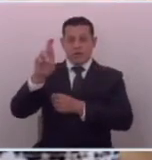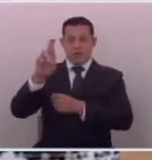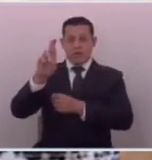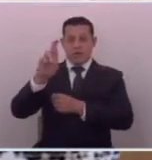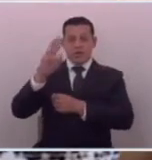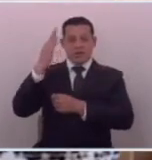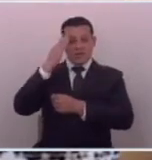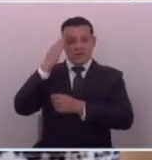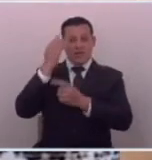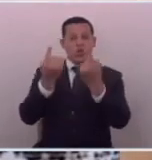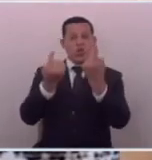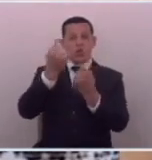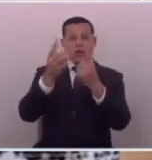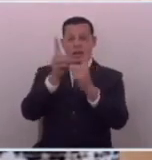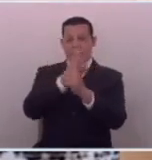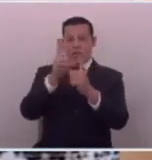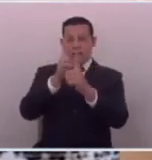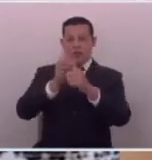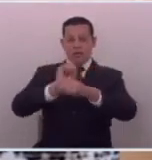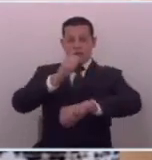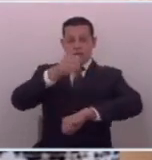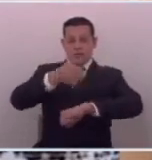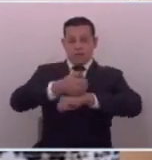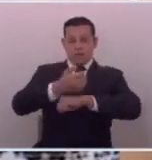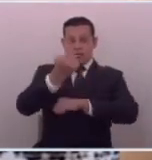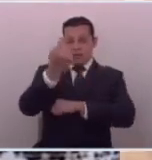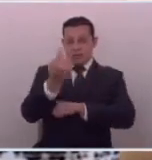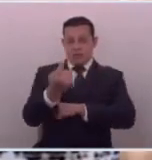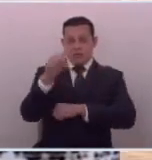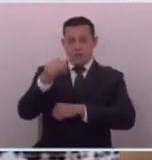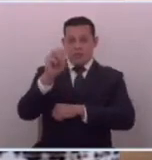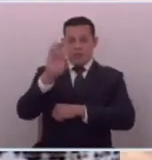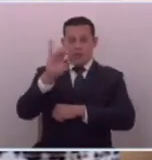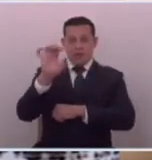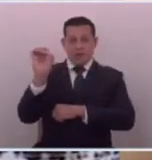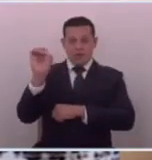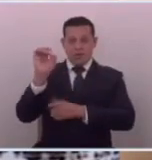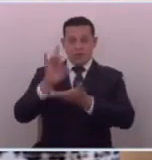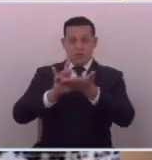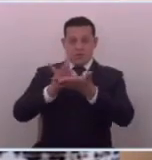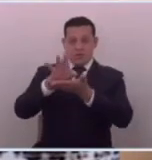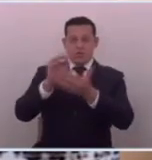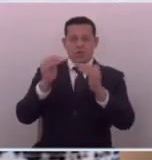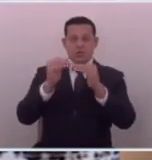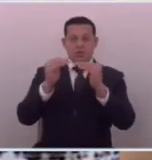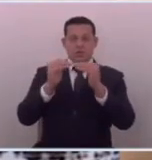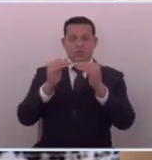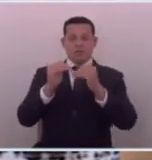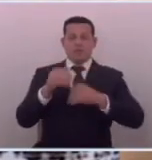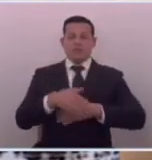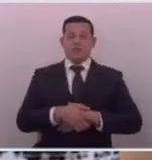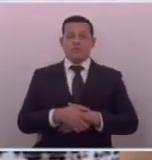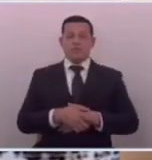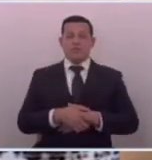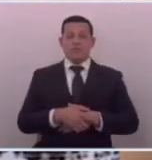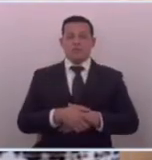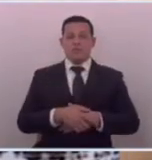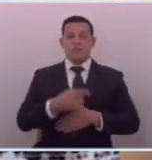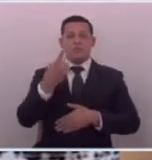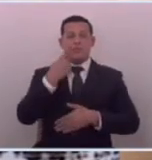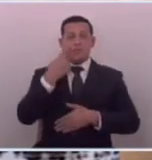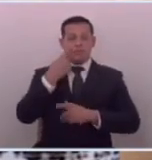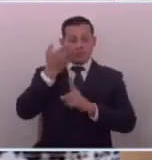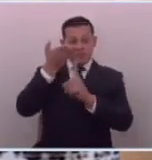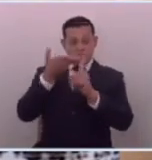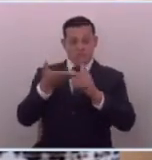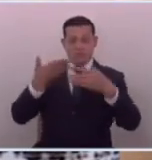República sabía qué delito se le estaba atribuyendo y ahora Mario está exiliado también para salvaguardar su